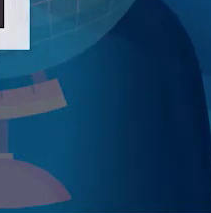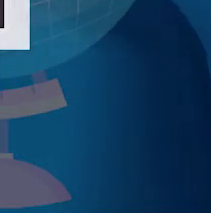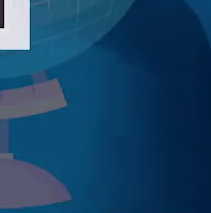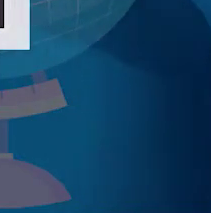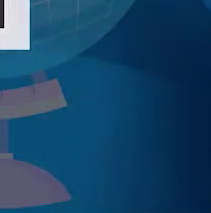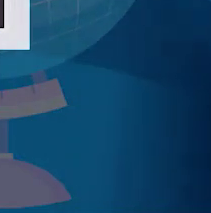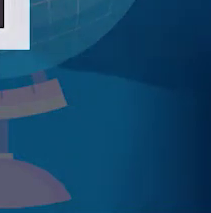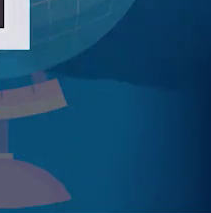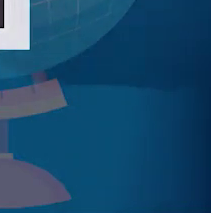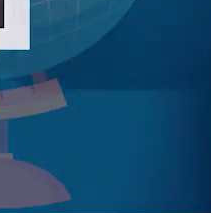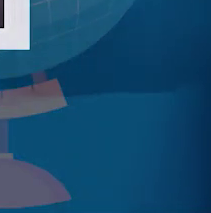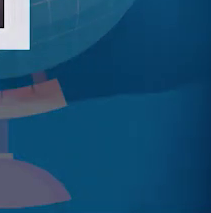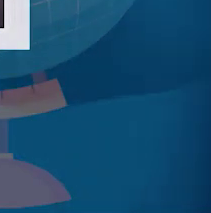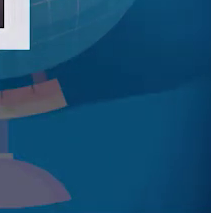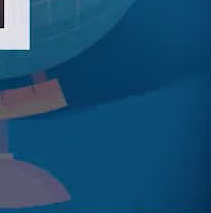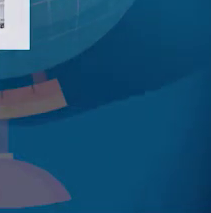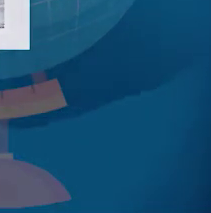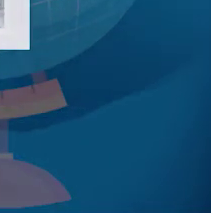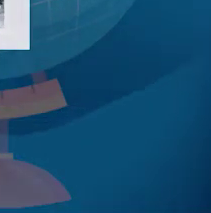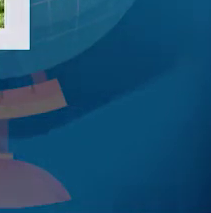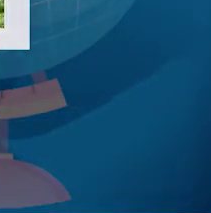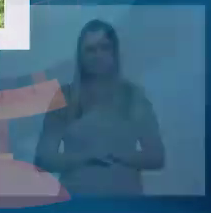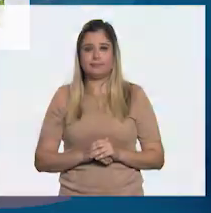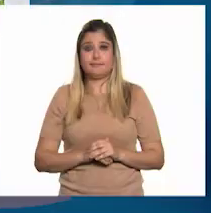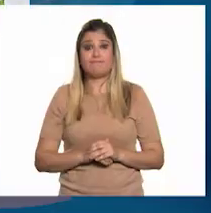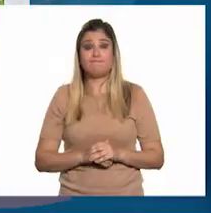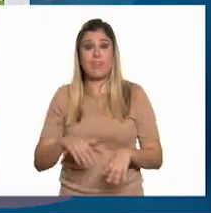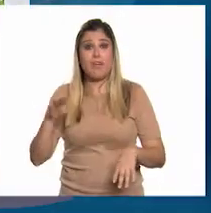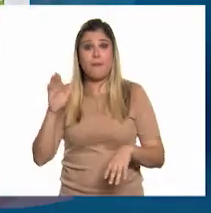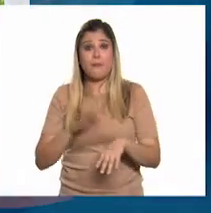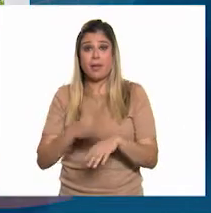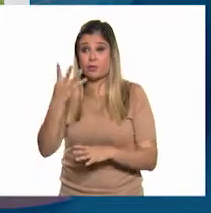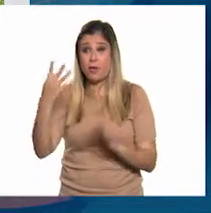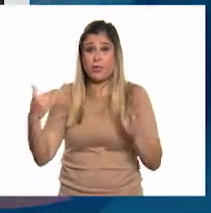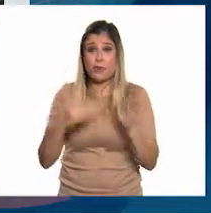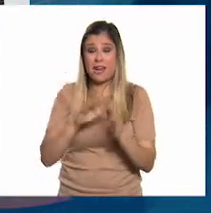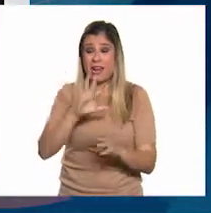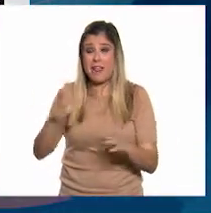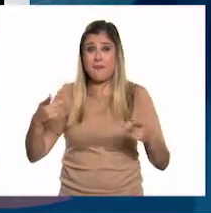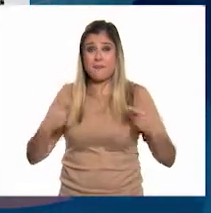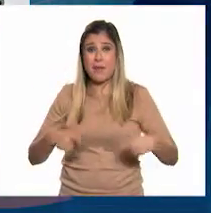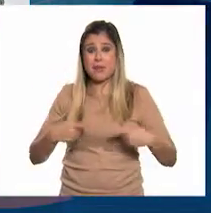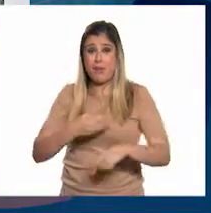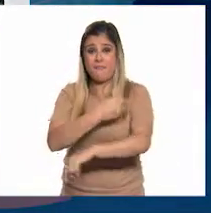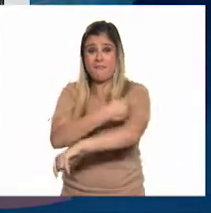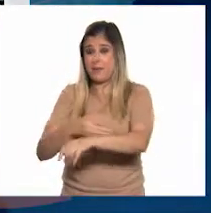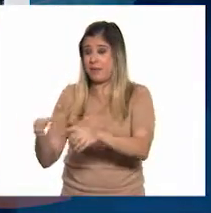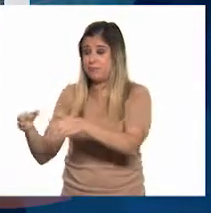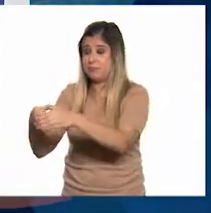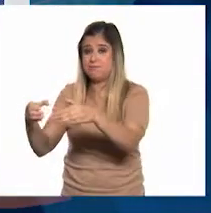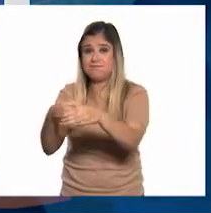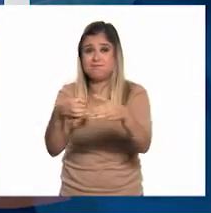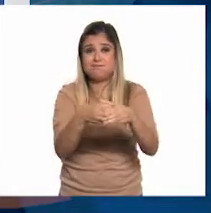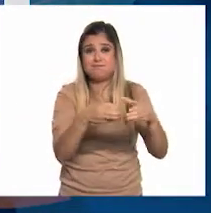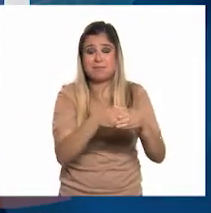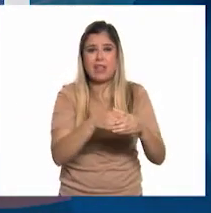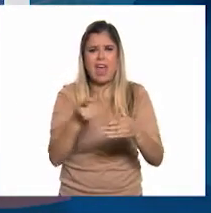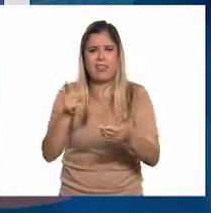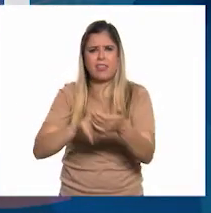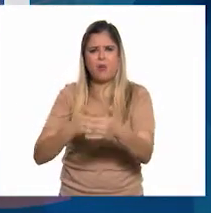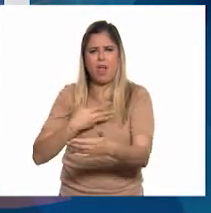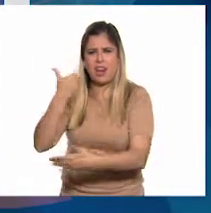más seguridad. Más de 4,500 familias son las que están registradas en un padrón